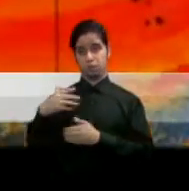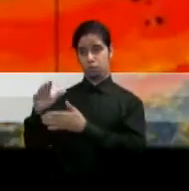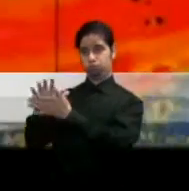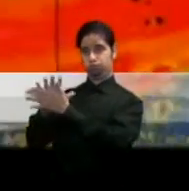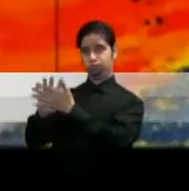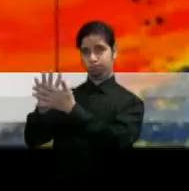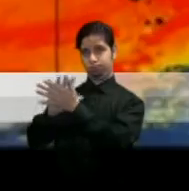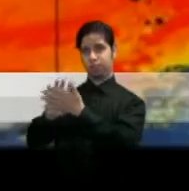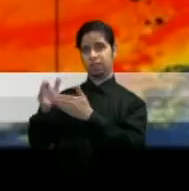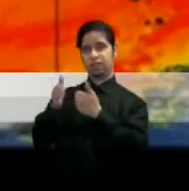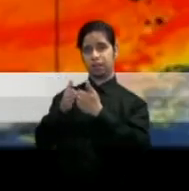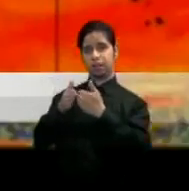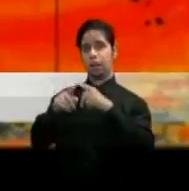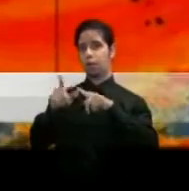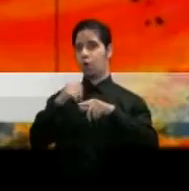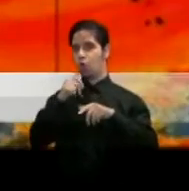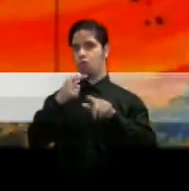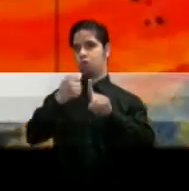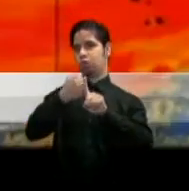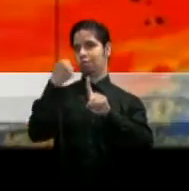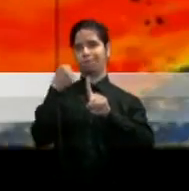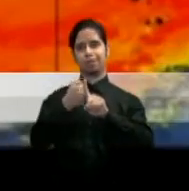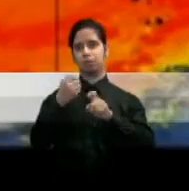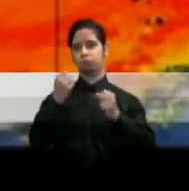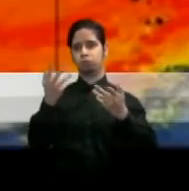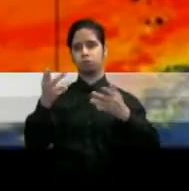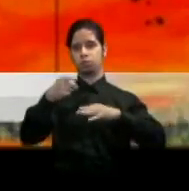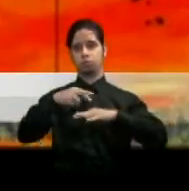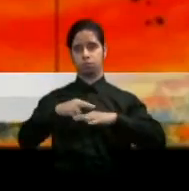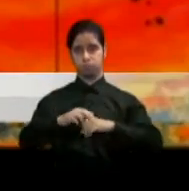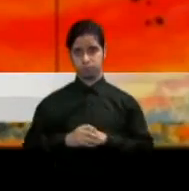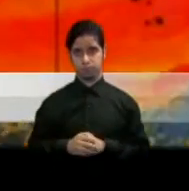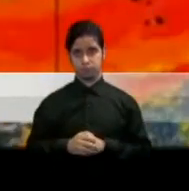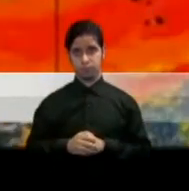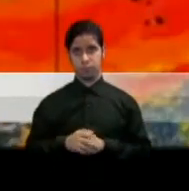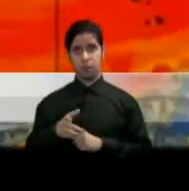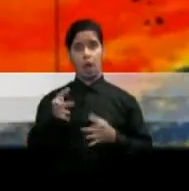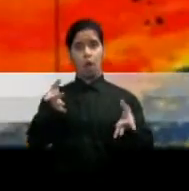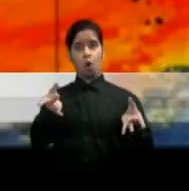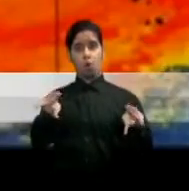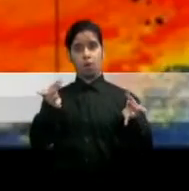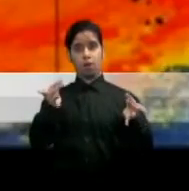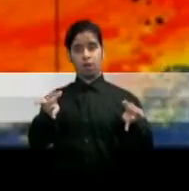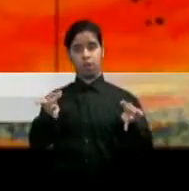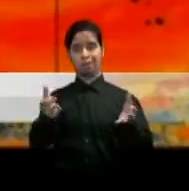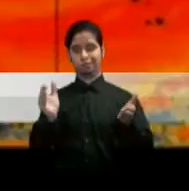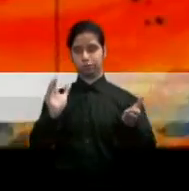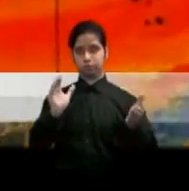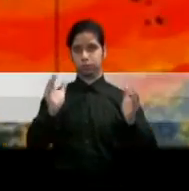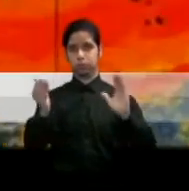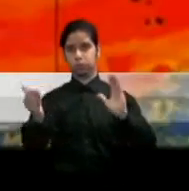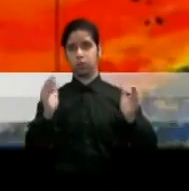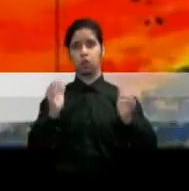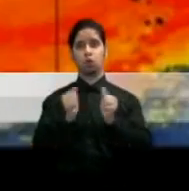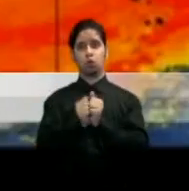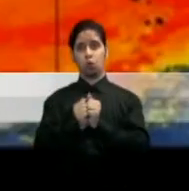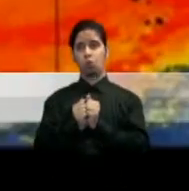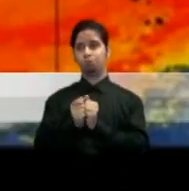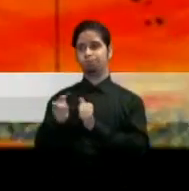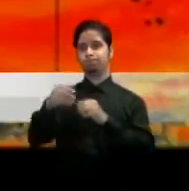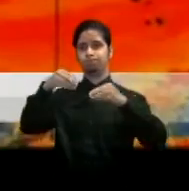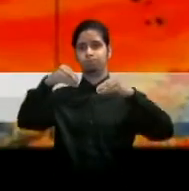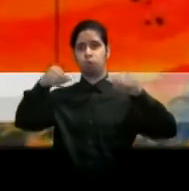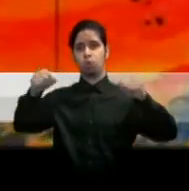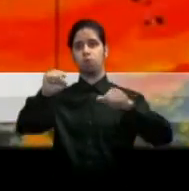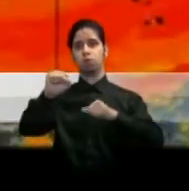impacto directo o representativo sobre la región. Mientras, la humedad disponible compite con altas concentraciones de polvo del Sahara.